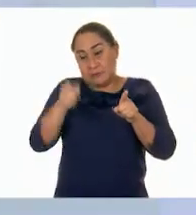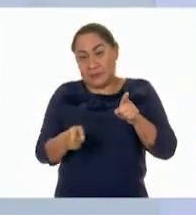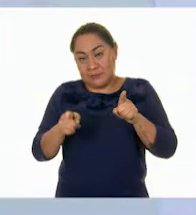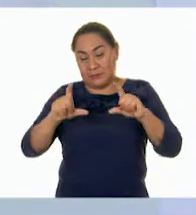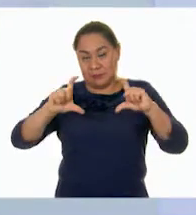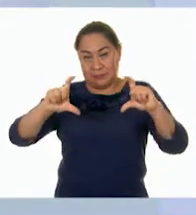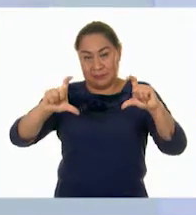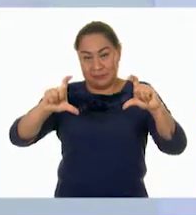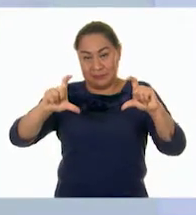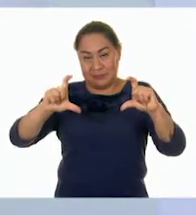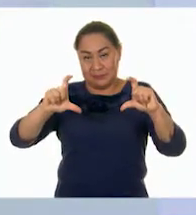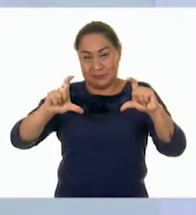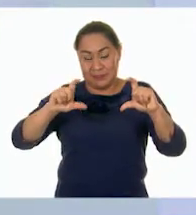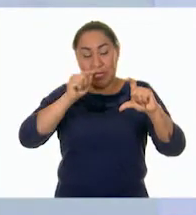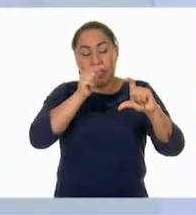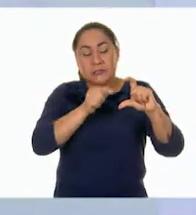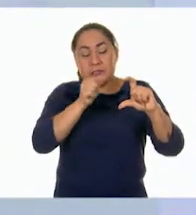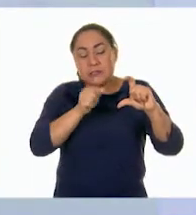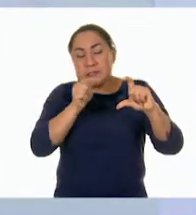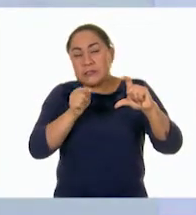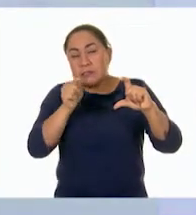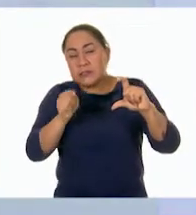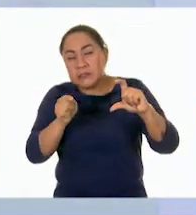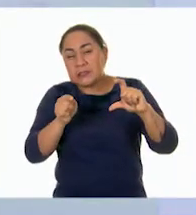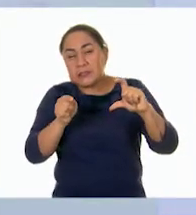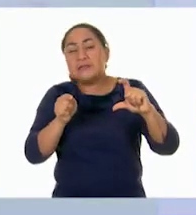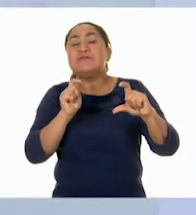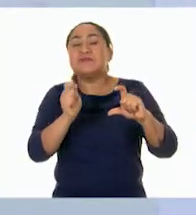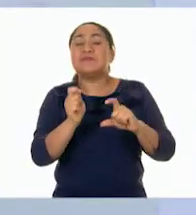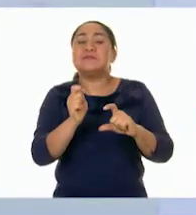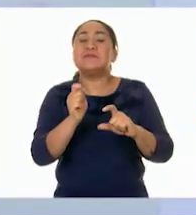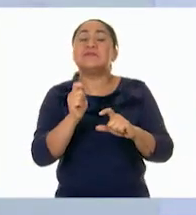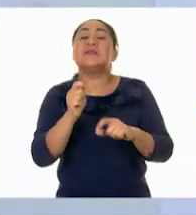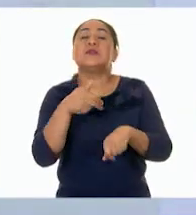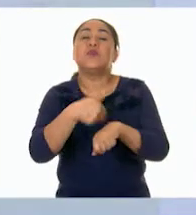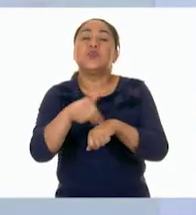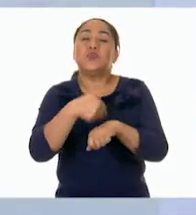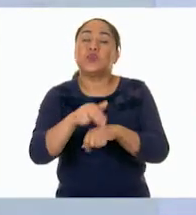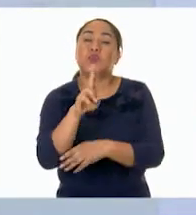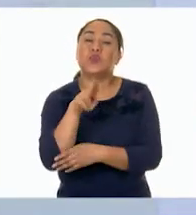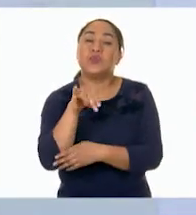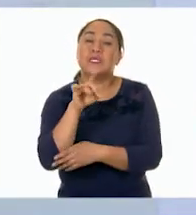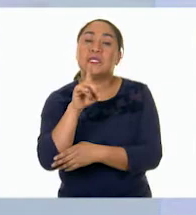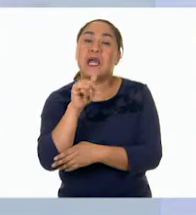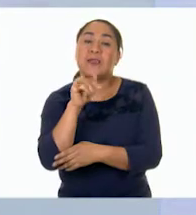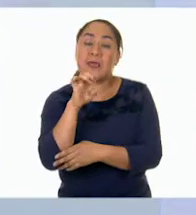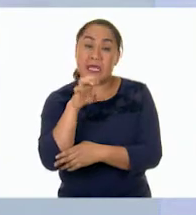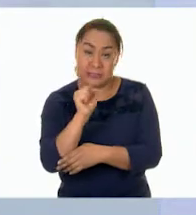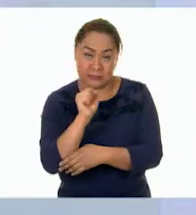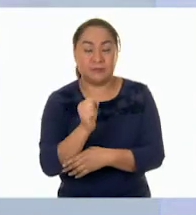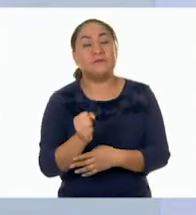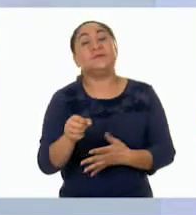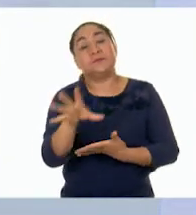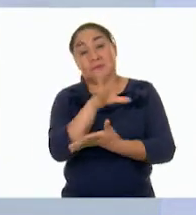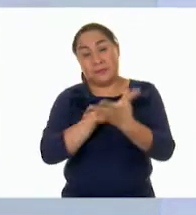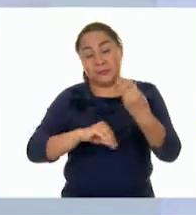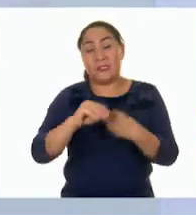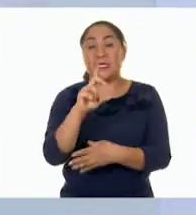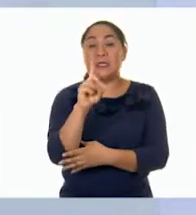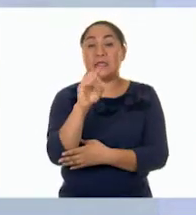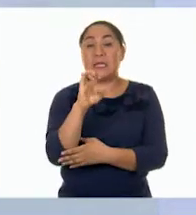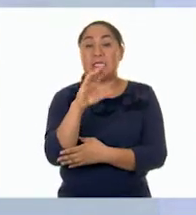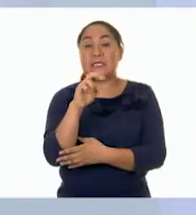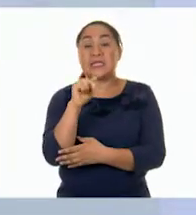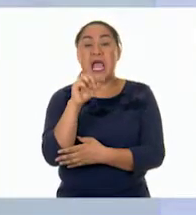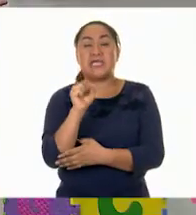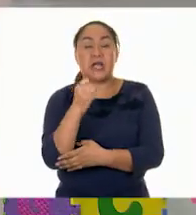una decena. Y las rayas pequeñas o más pequeñas son unidades. Y cada decena tiene, correcto,